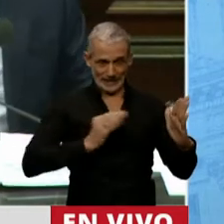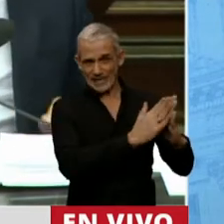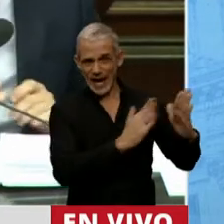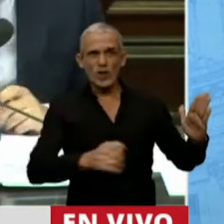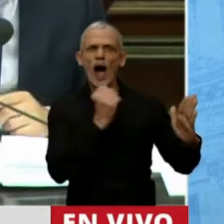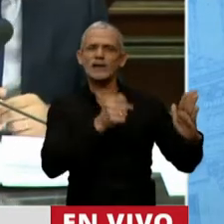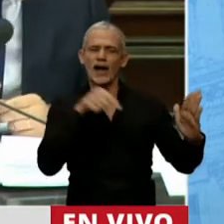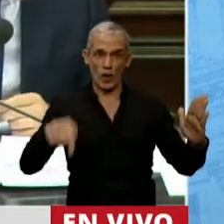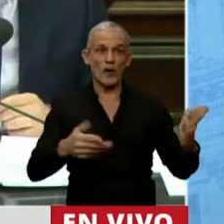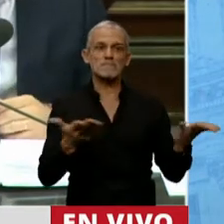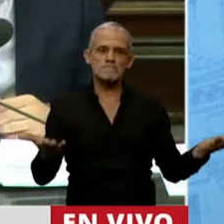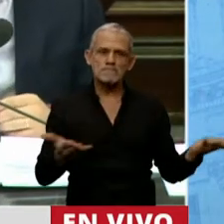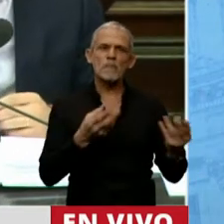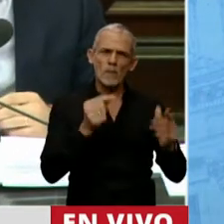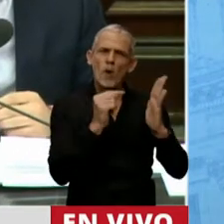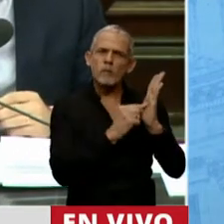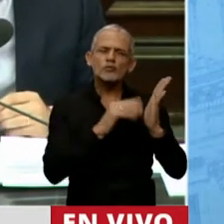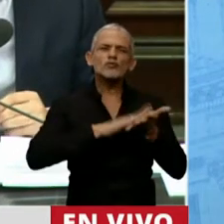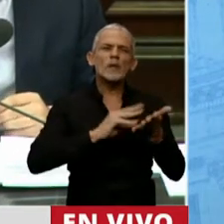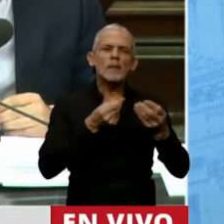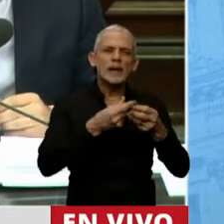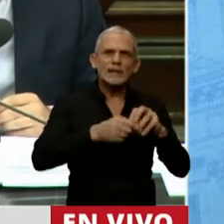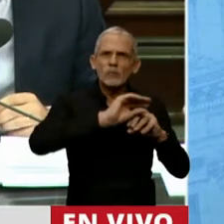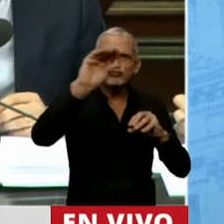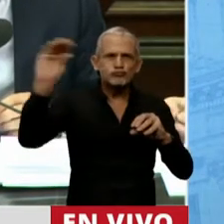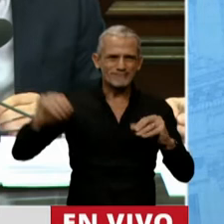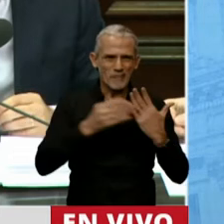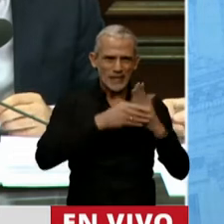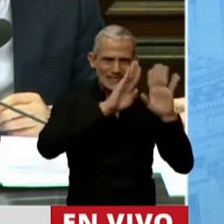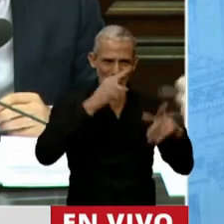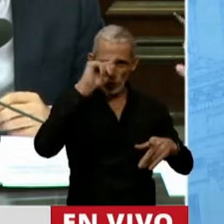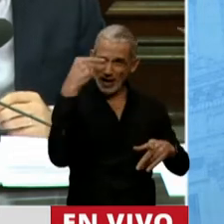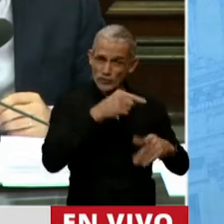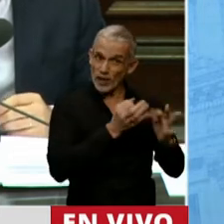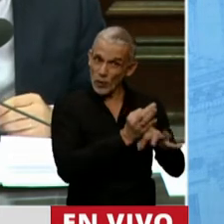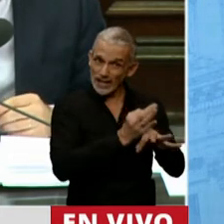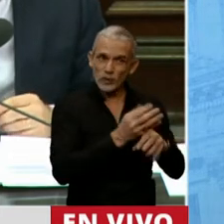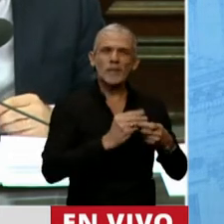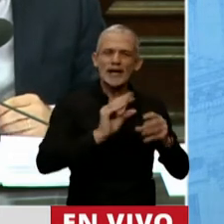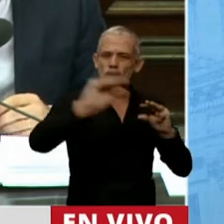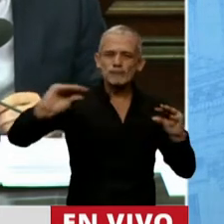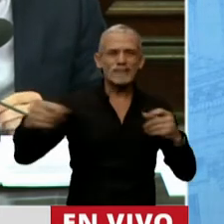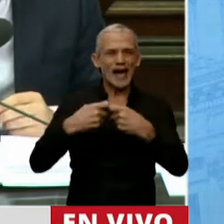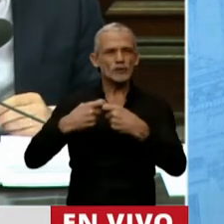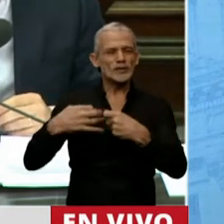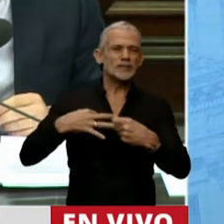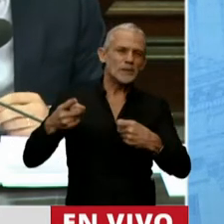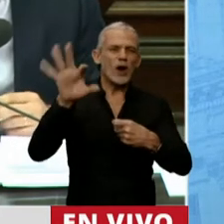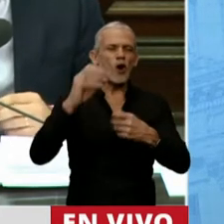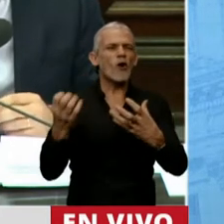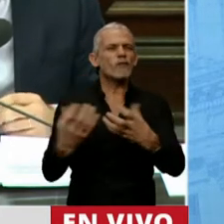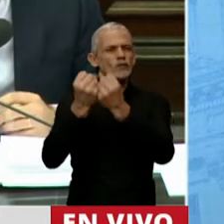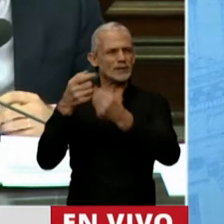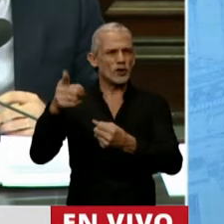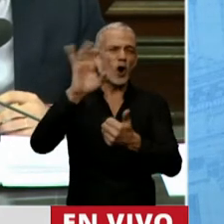a la fecha. Específicamente el punto de las transferencias que hace el Ministerio a las asociaciones civiles o fundaciones